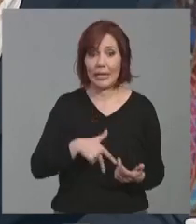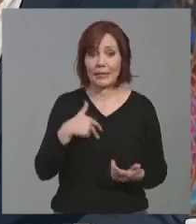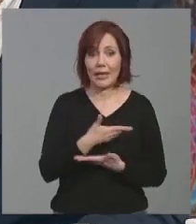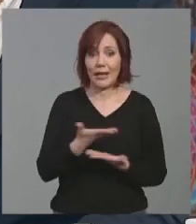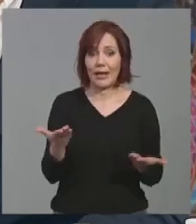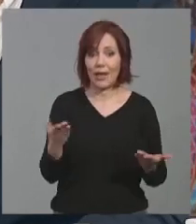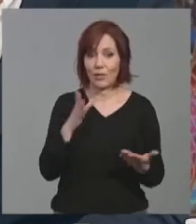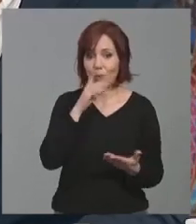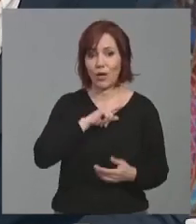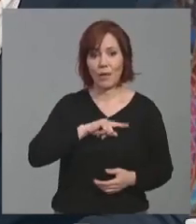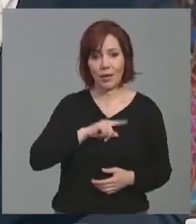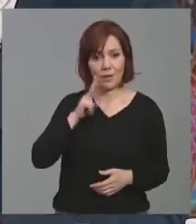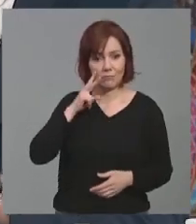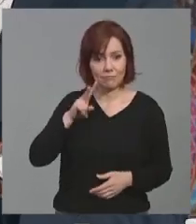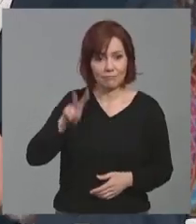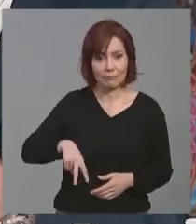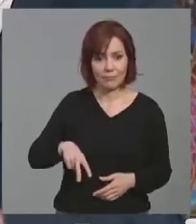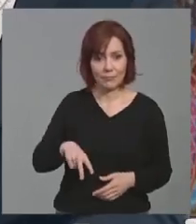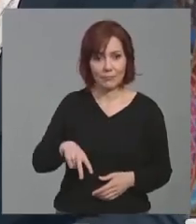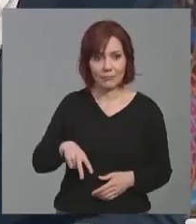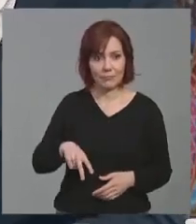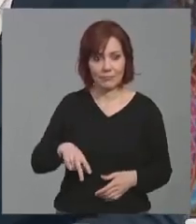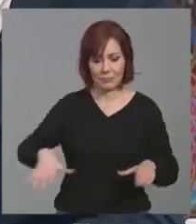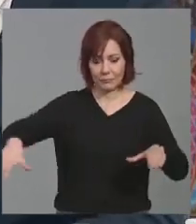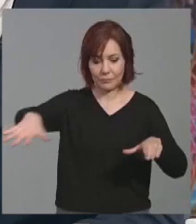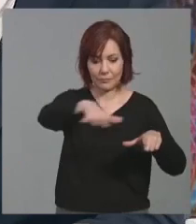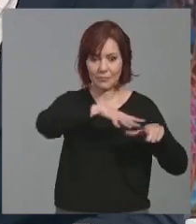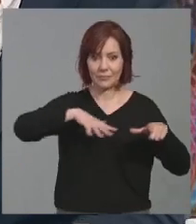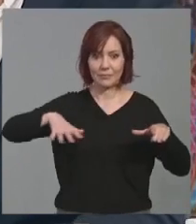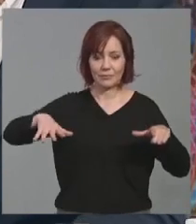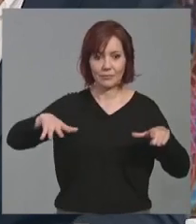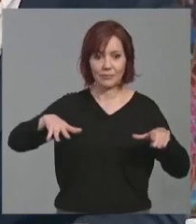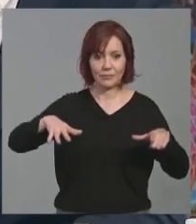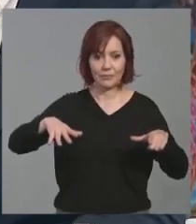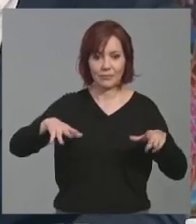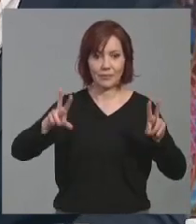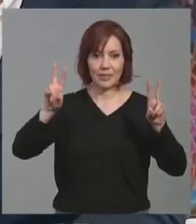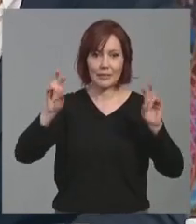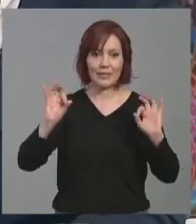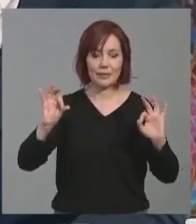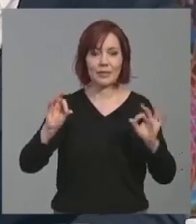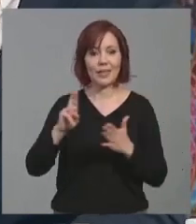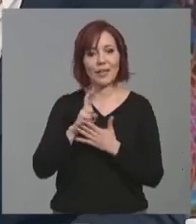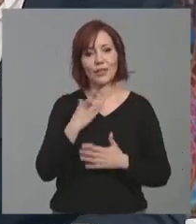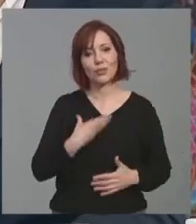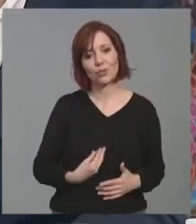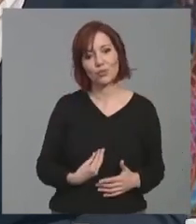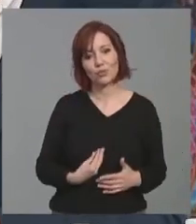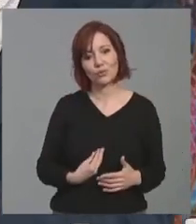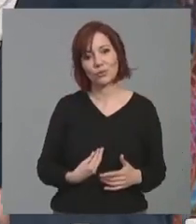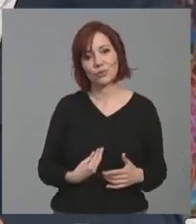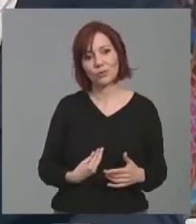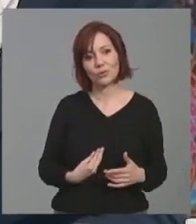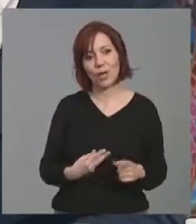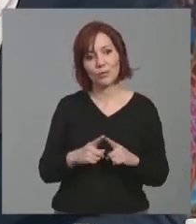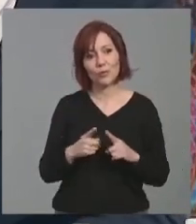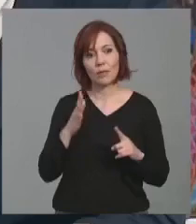Caravaca, efectivamente, Caravaca, o el paraguas de Caravaca, era un poco lo que la región de Murcia tenía